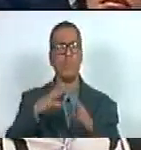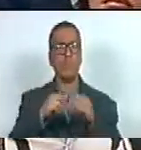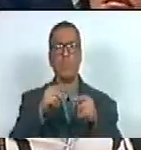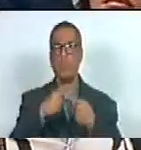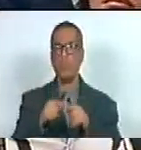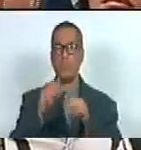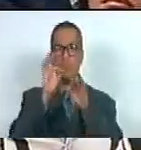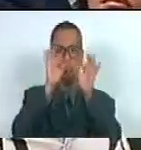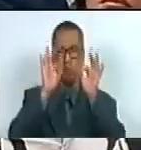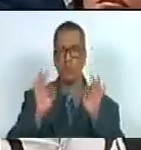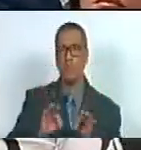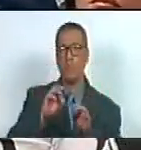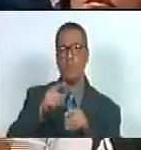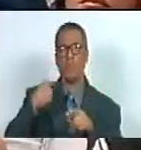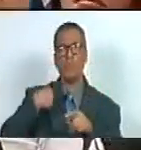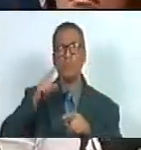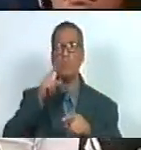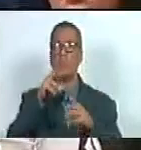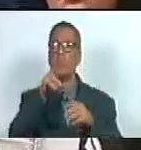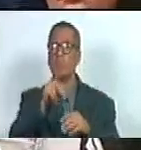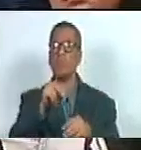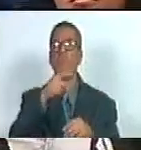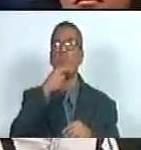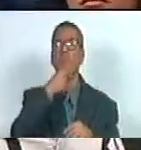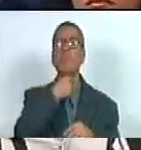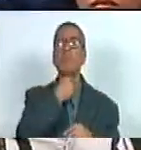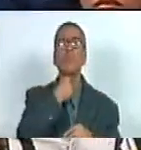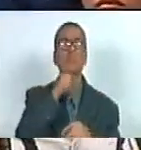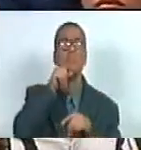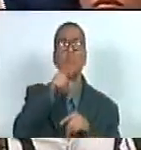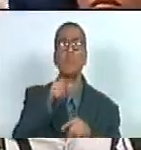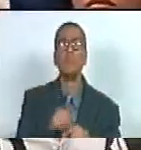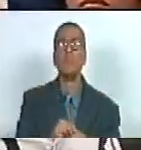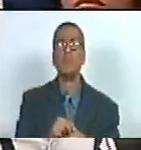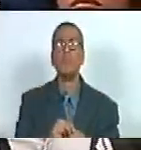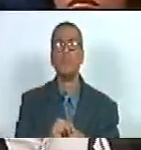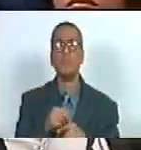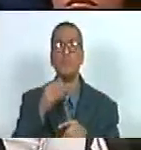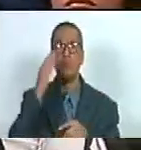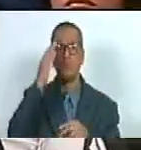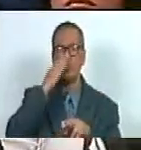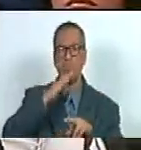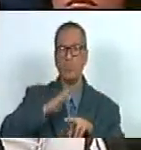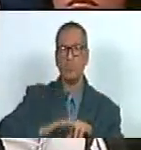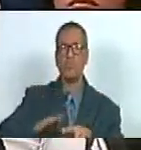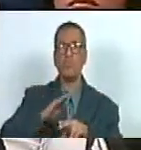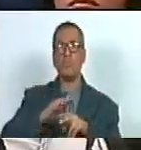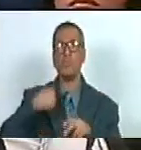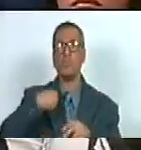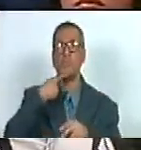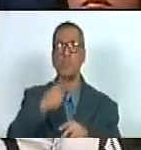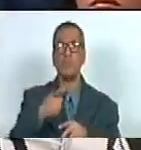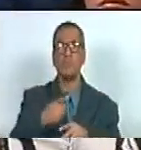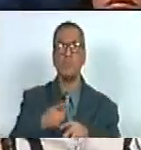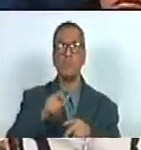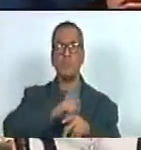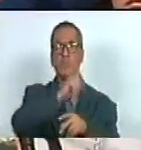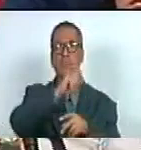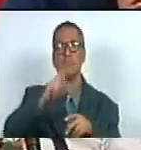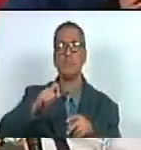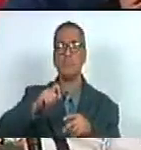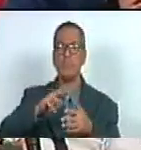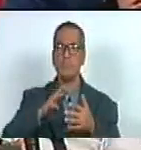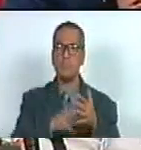porque no importa si a usted no le gusta el arte ingenuo pero no es que diga que fue pintado con los